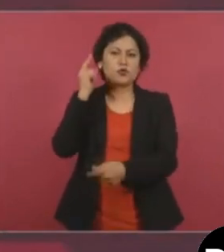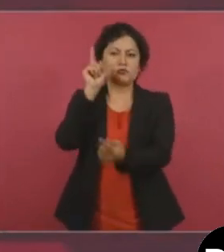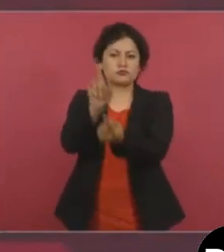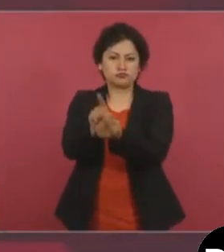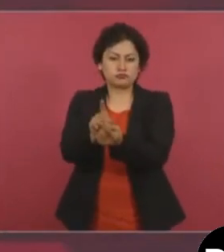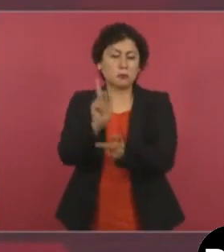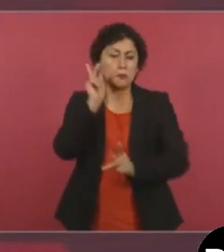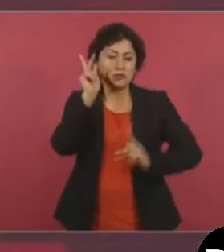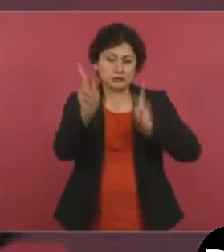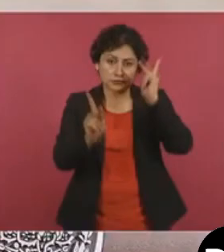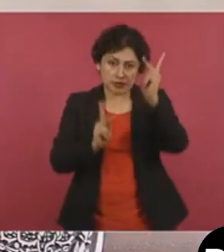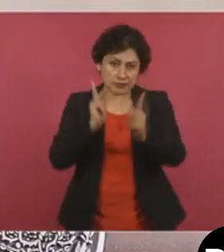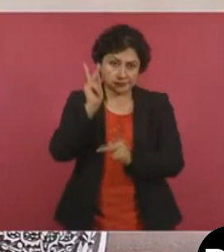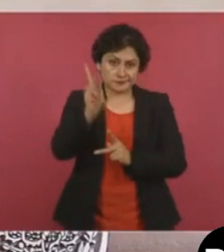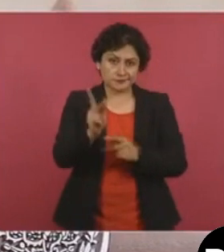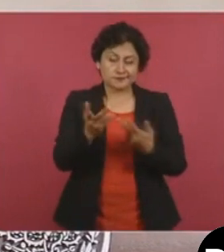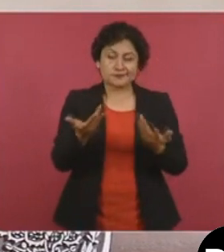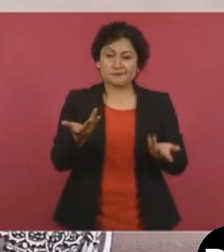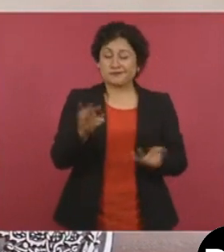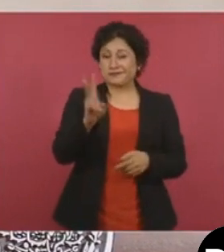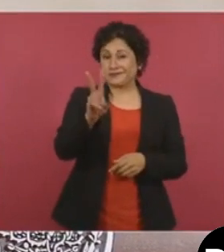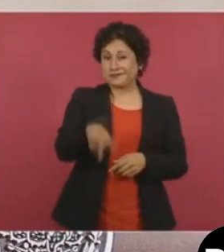no me va a dar tiempo.